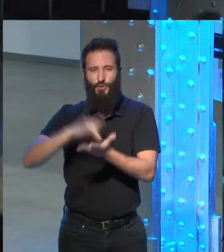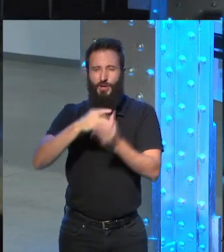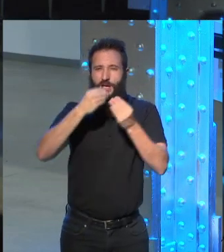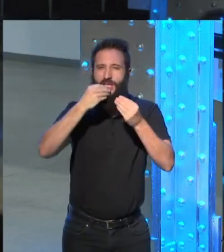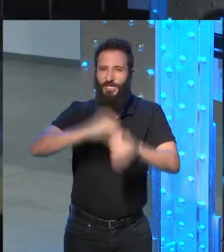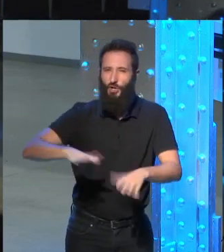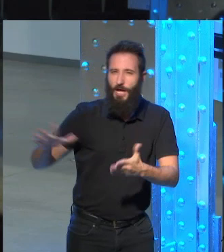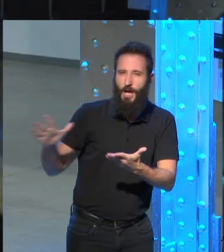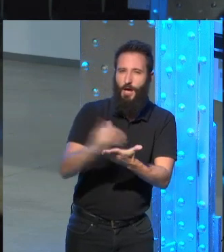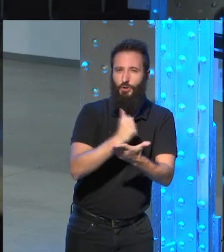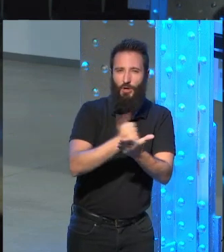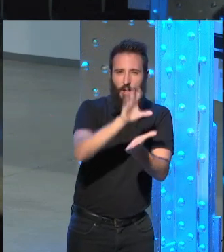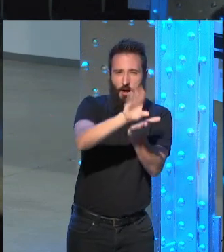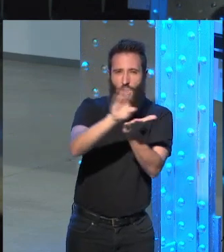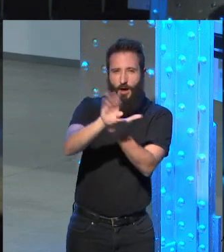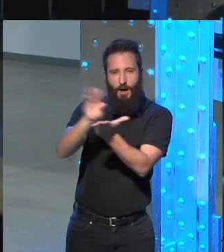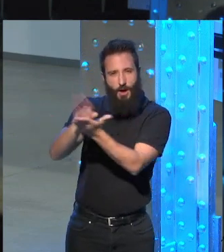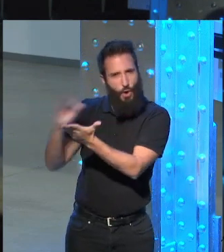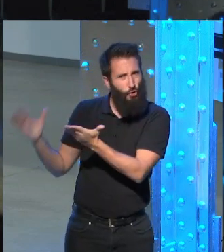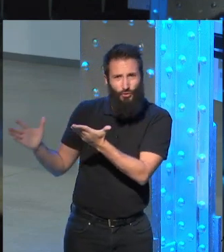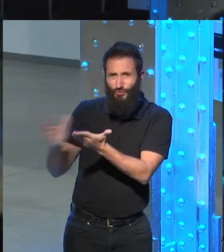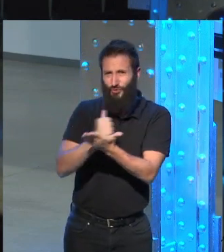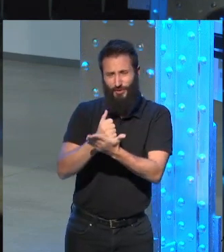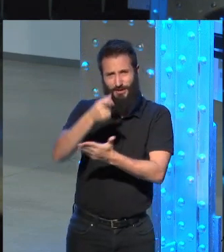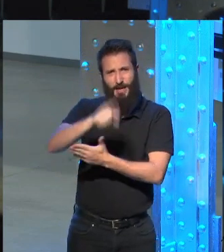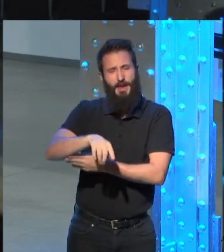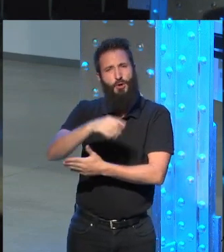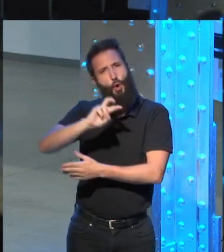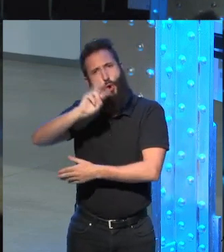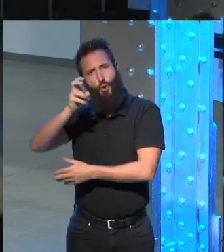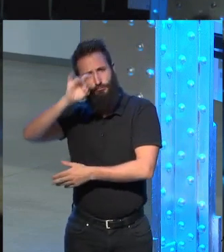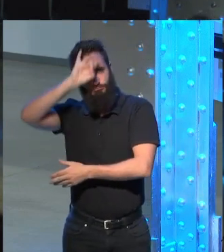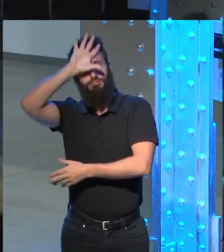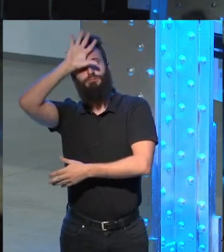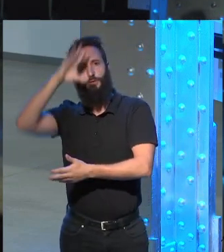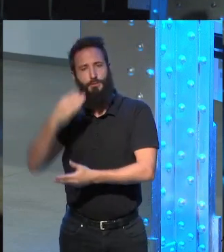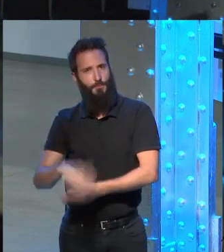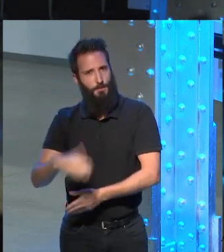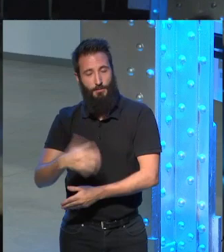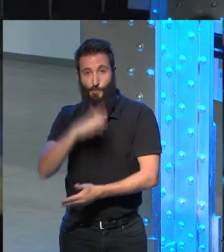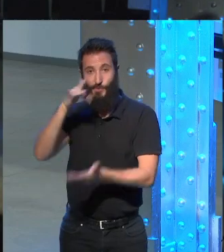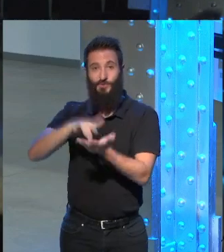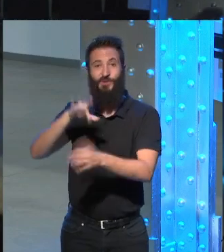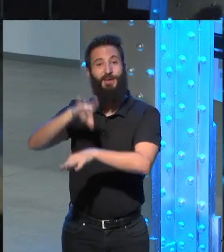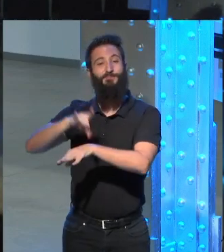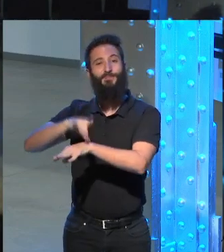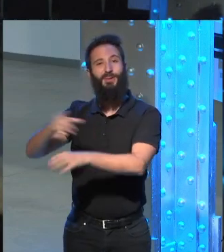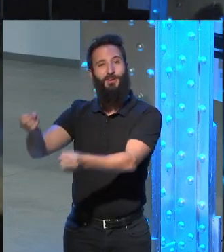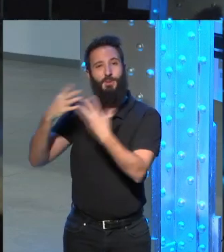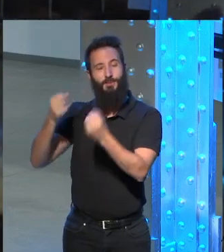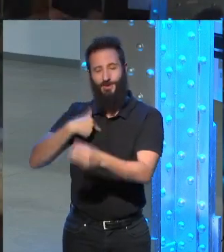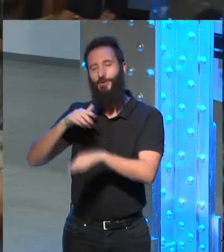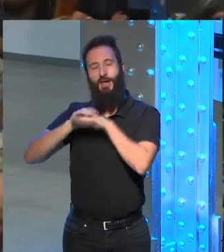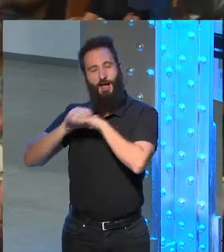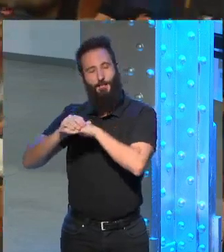historias que me que me contaron otra que me impresionó muchísimo fue la de este médico del que yo me hice muy amigo